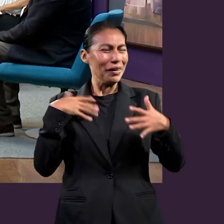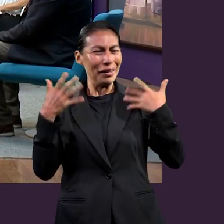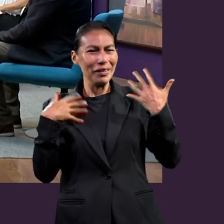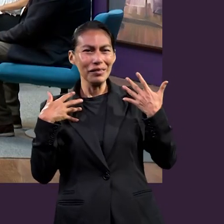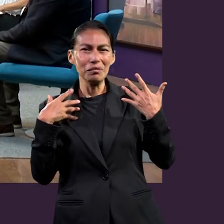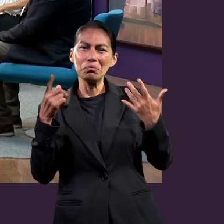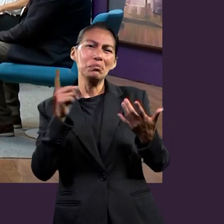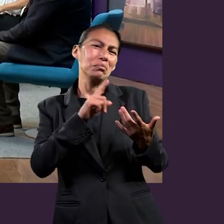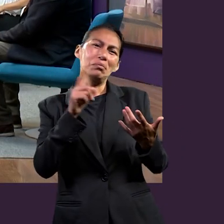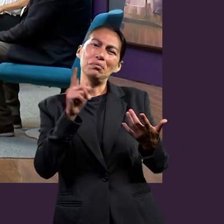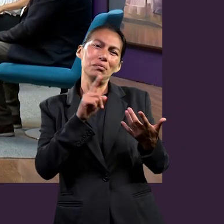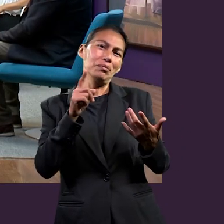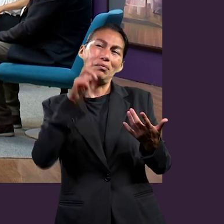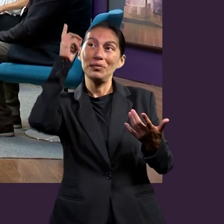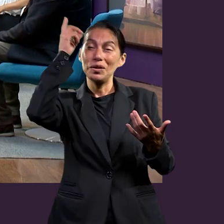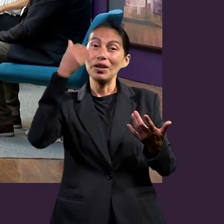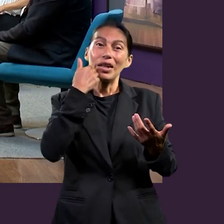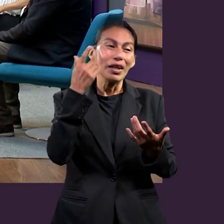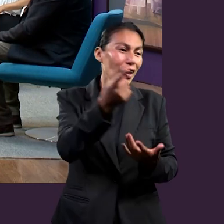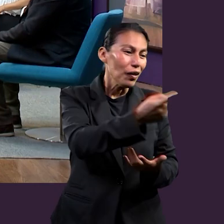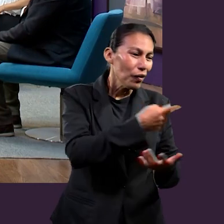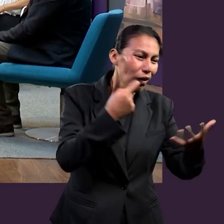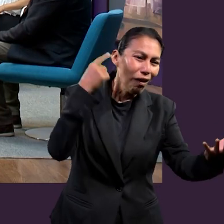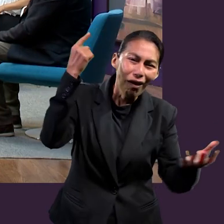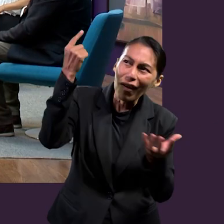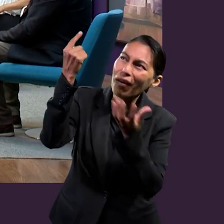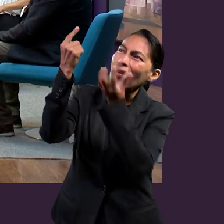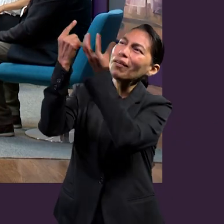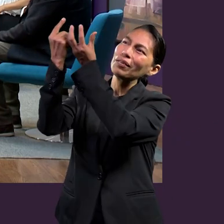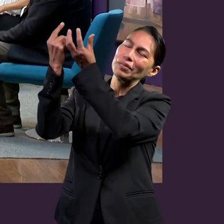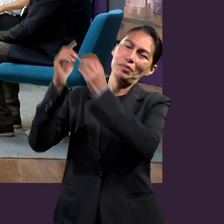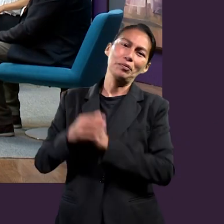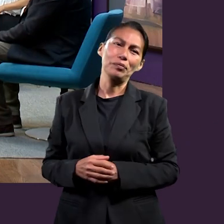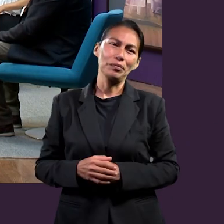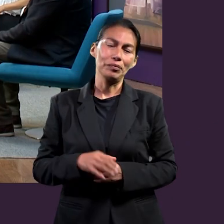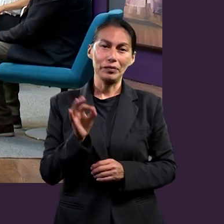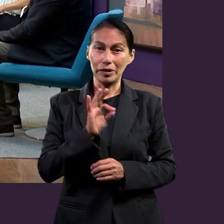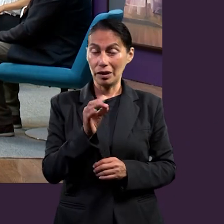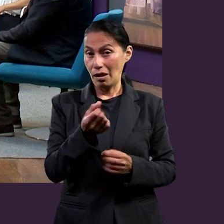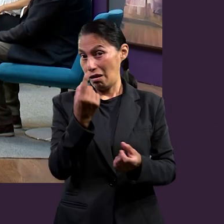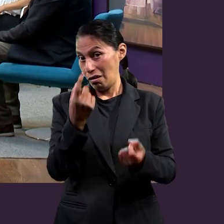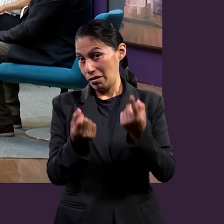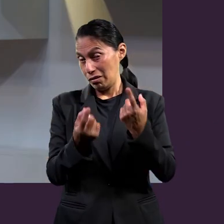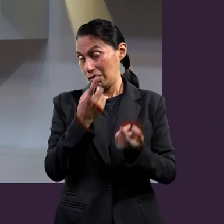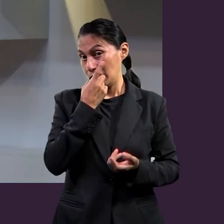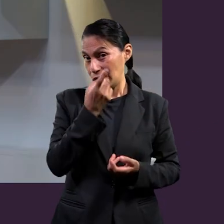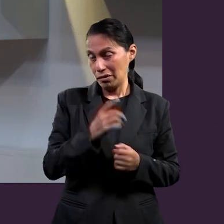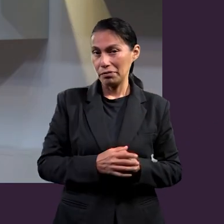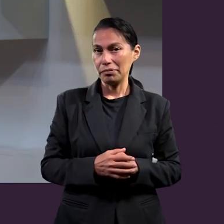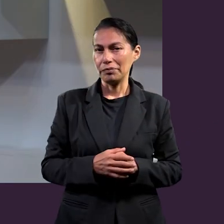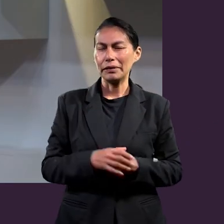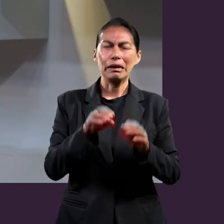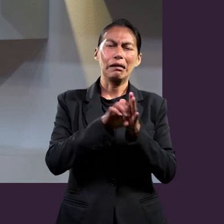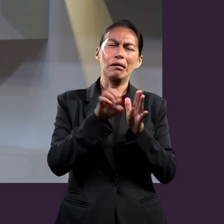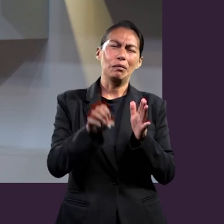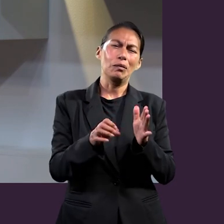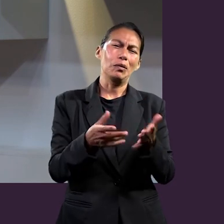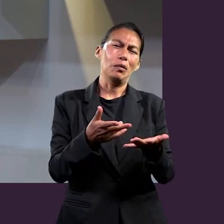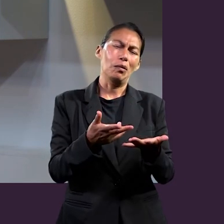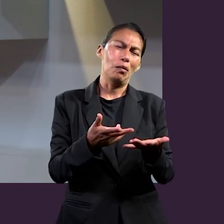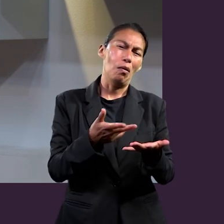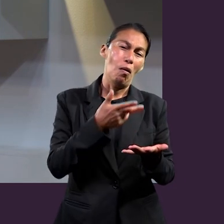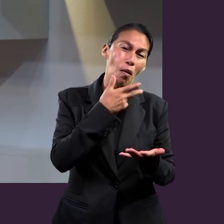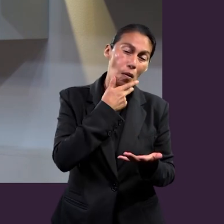desafío. Es más, no sé, Jacqueline no es casada, pero quizás alguna dama nos podría decir, yo pienso que nosotros la tenemos más difícil.